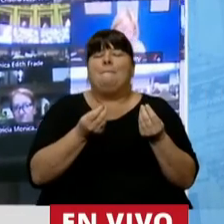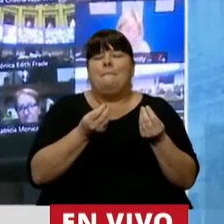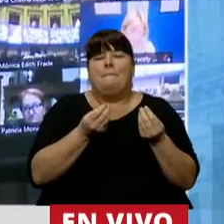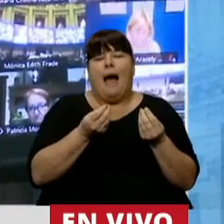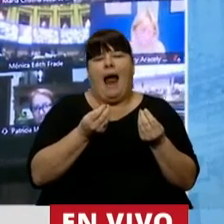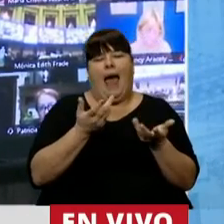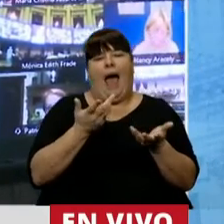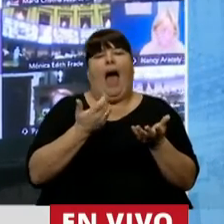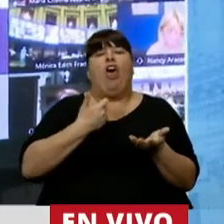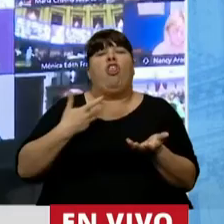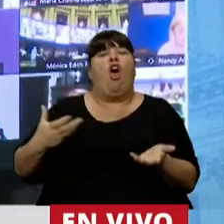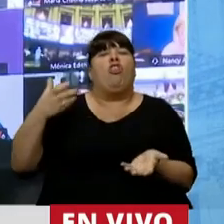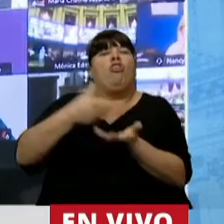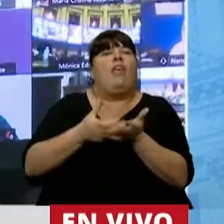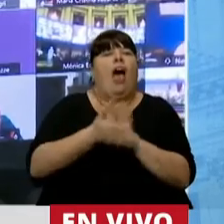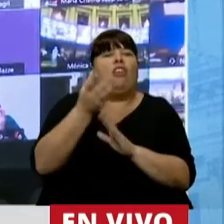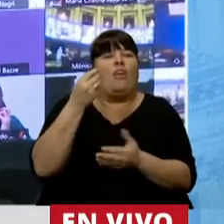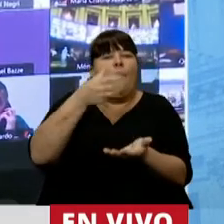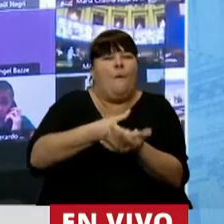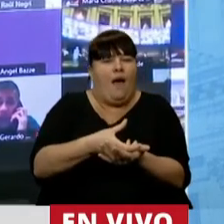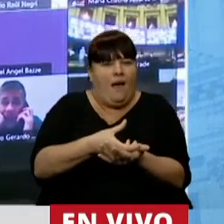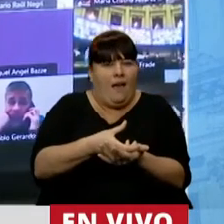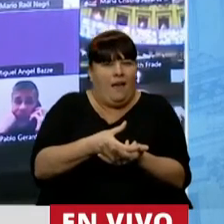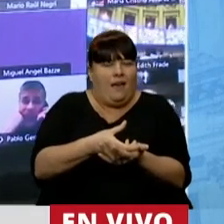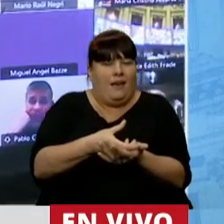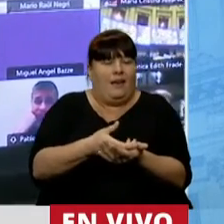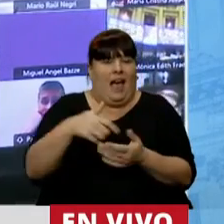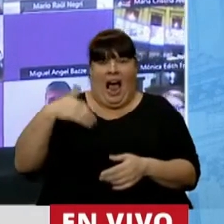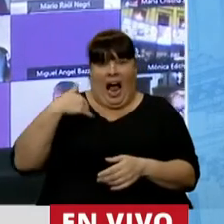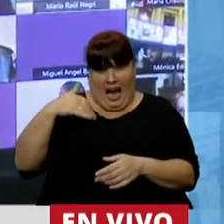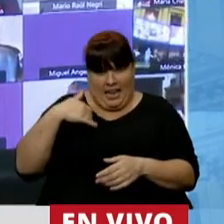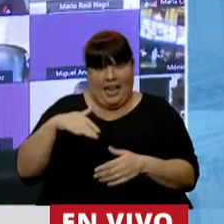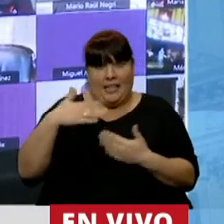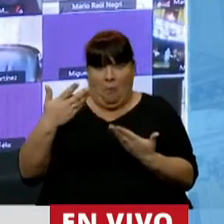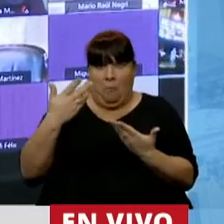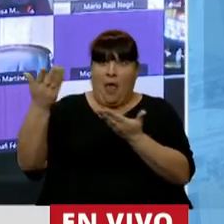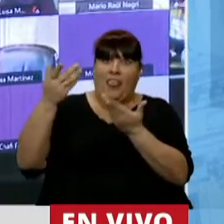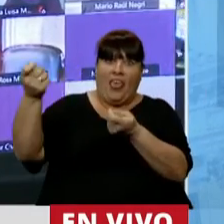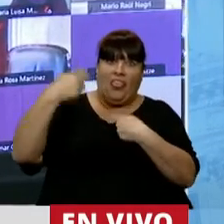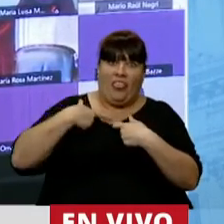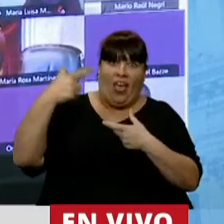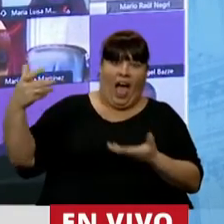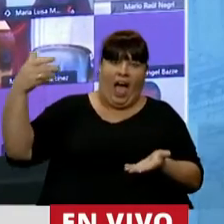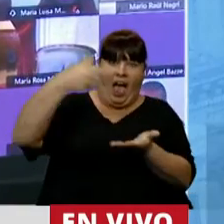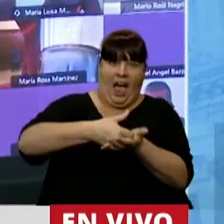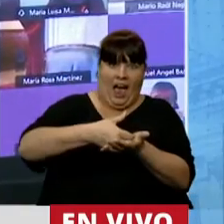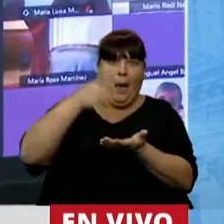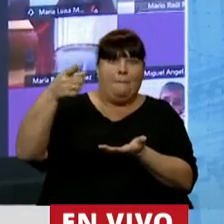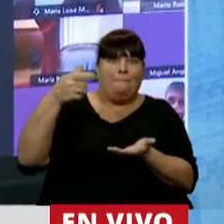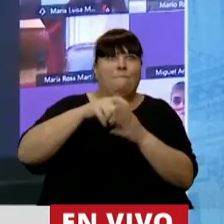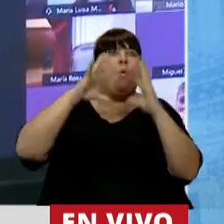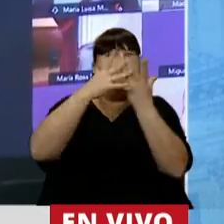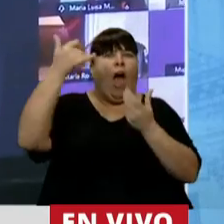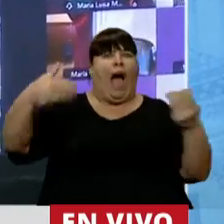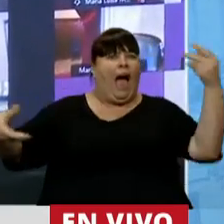dónde invertir. Y la Argentina podría ser beneficiaria de esos fondos que están disponibles